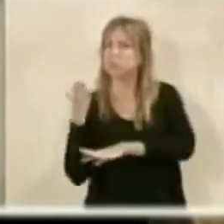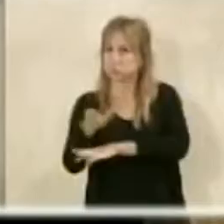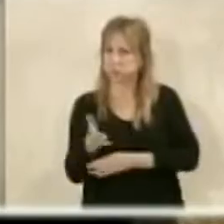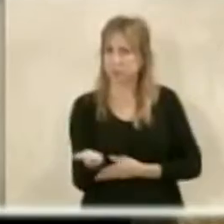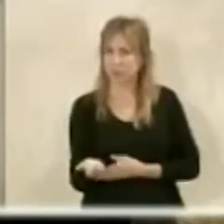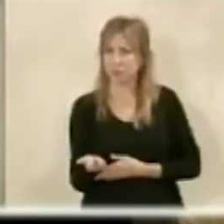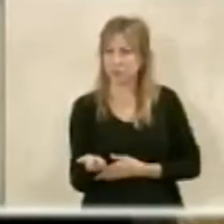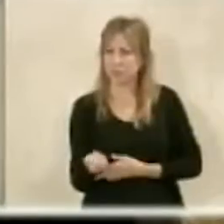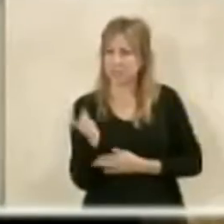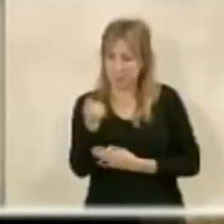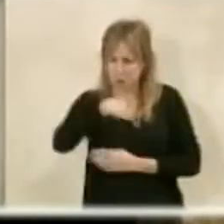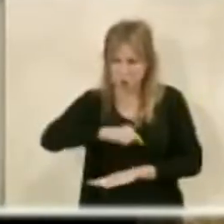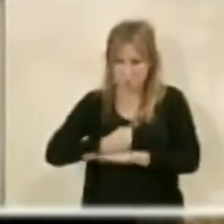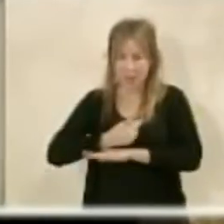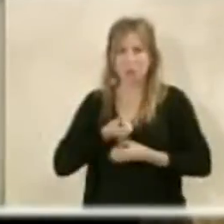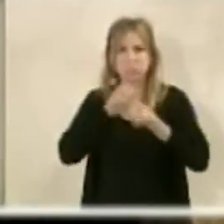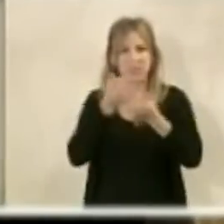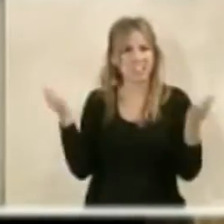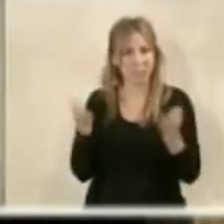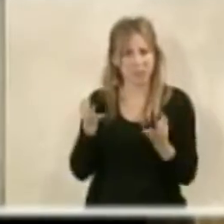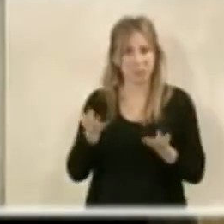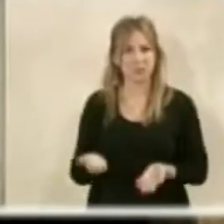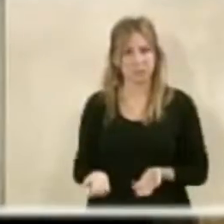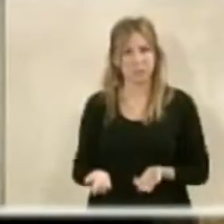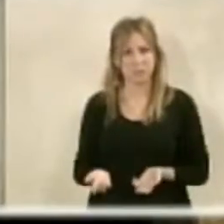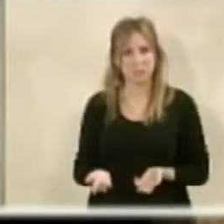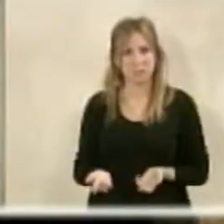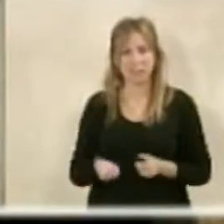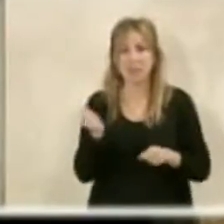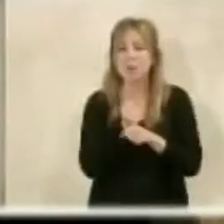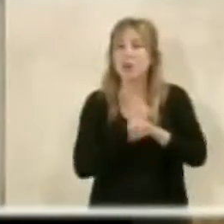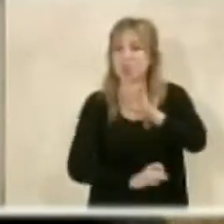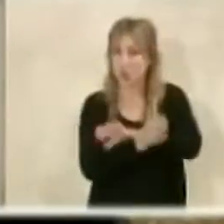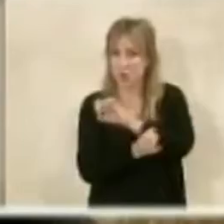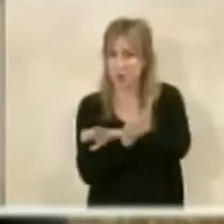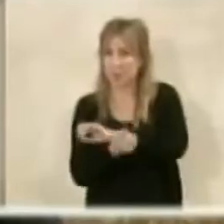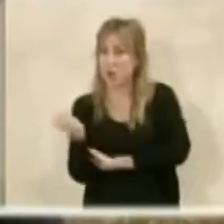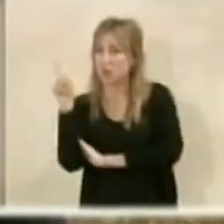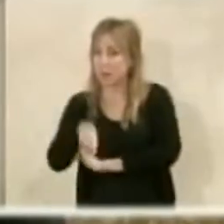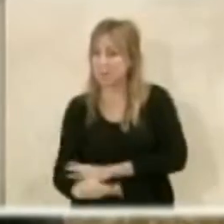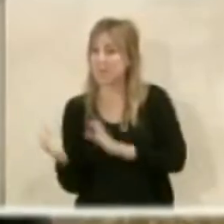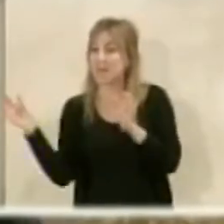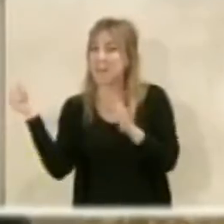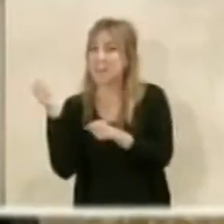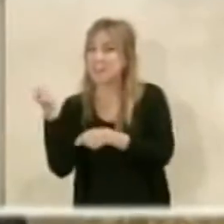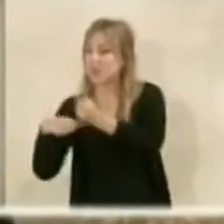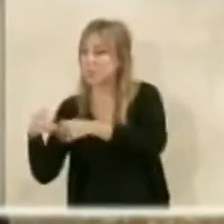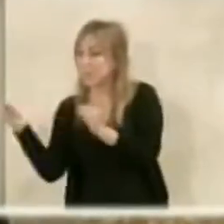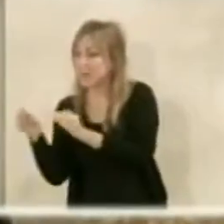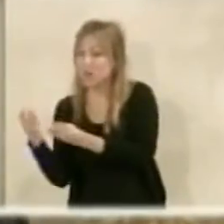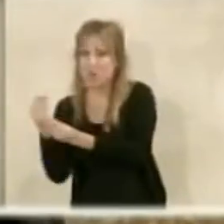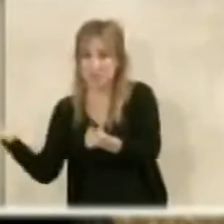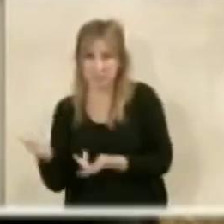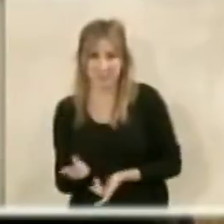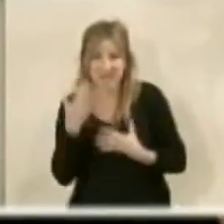Y también estamos obligados a decir que creación de empleo viene también con destrucción de pequeño comercio. Y eso es la realidad.